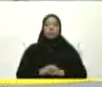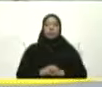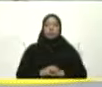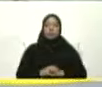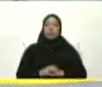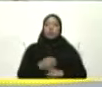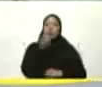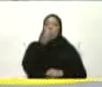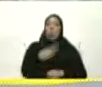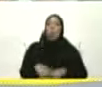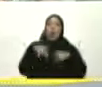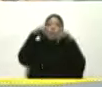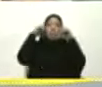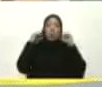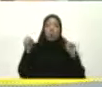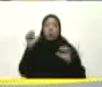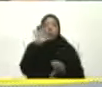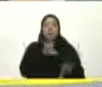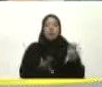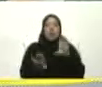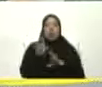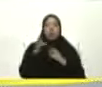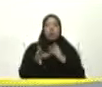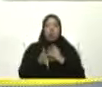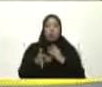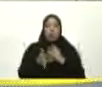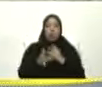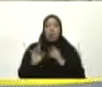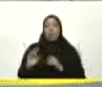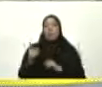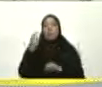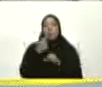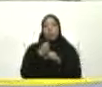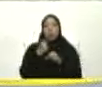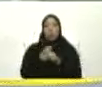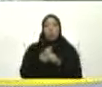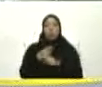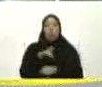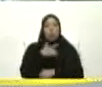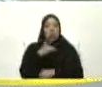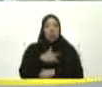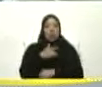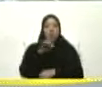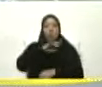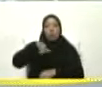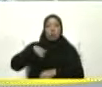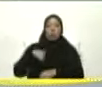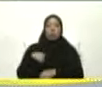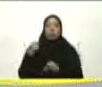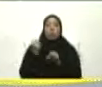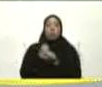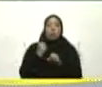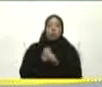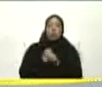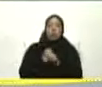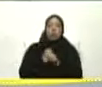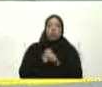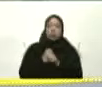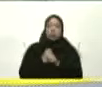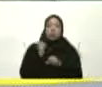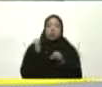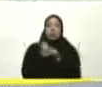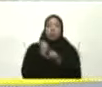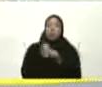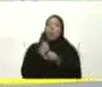Académica Profesional Científica De primer nivel Tienen que sentirse Orgullosos ustedes De ese nivel De esa calidad